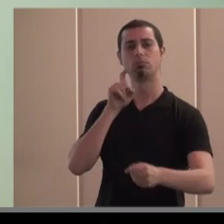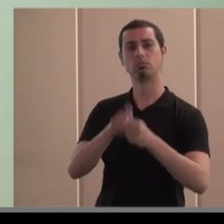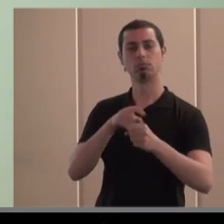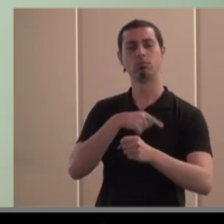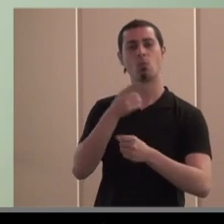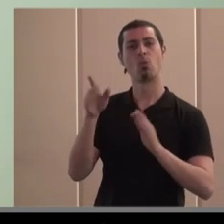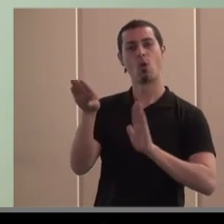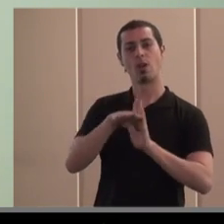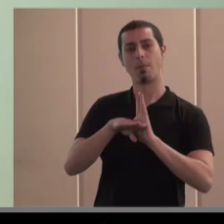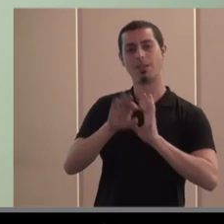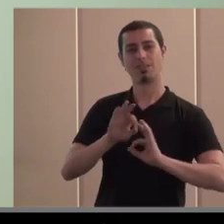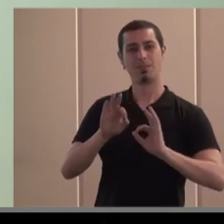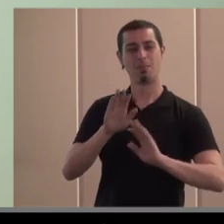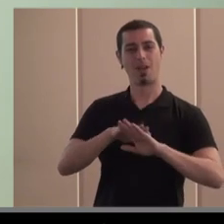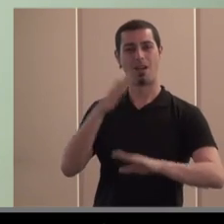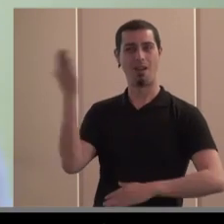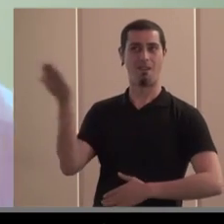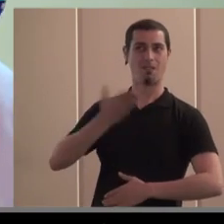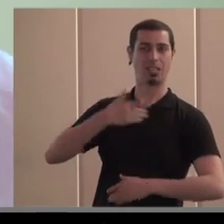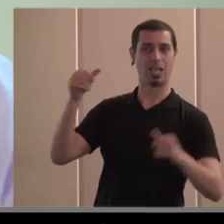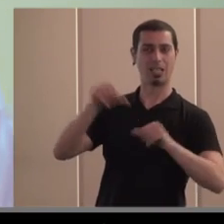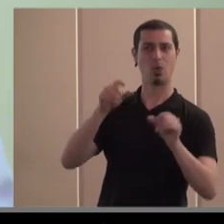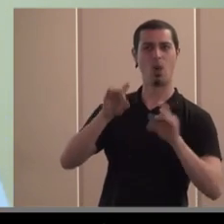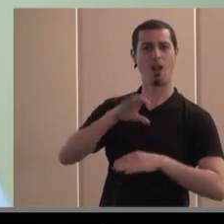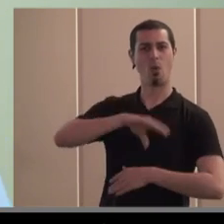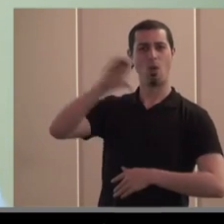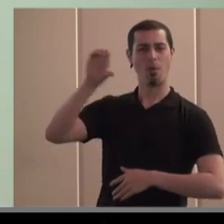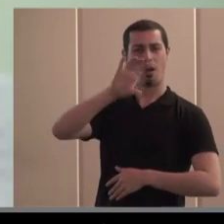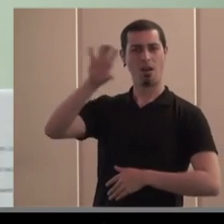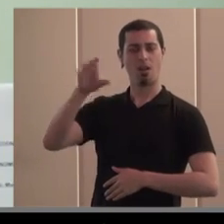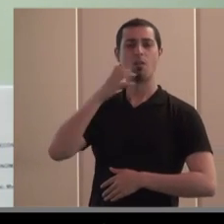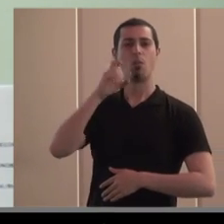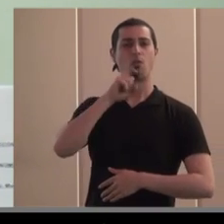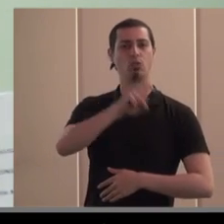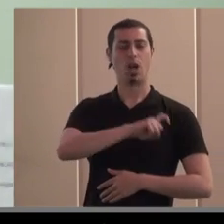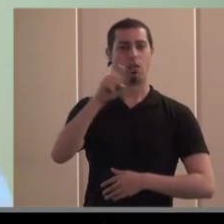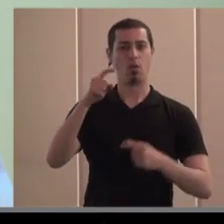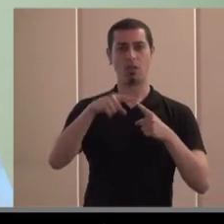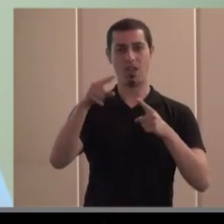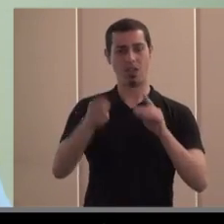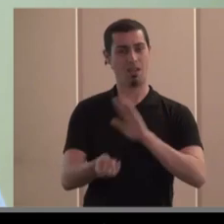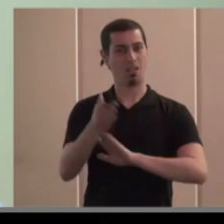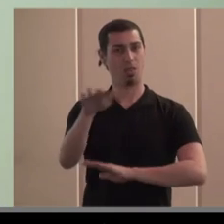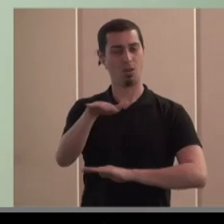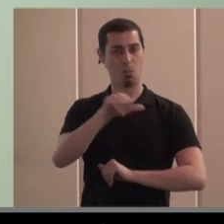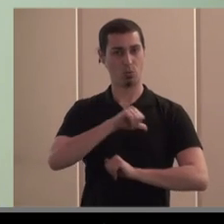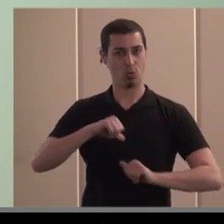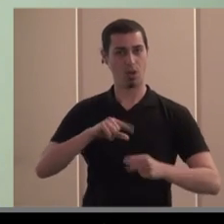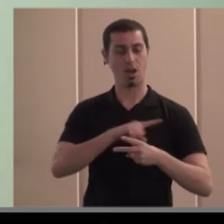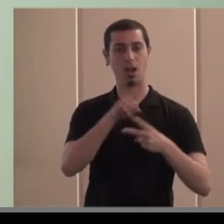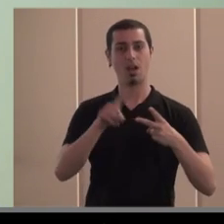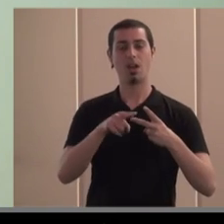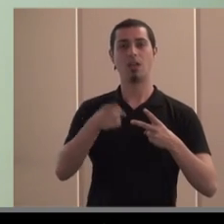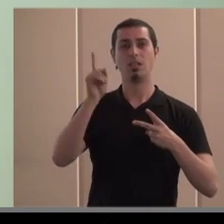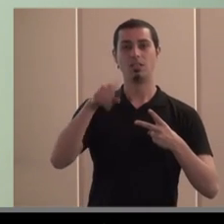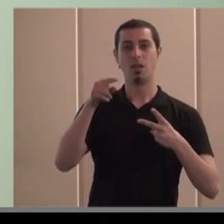programas específicos contra los efectos de la crisis esto ha pasado en muchos países de Europa la Fundación Gulbenkian en Portugal que lanzó un